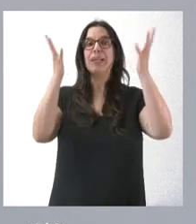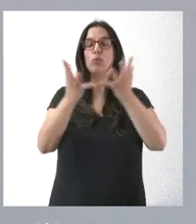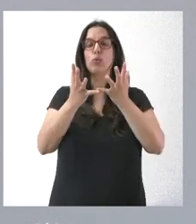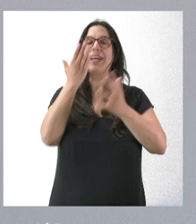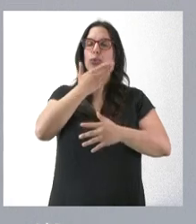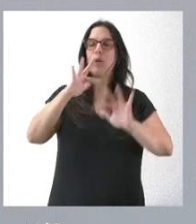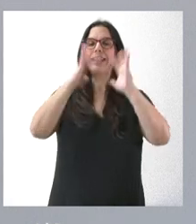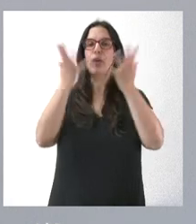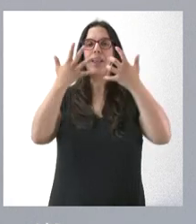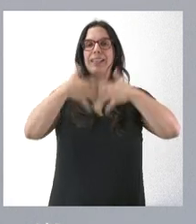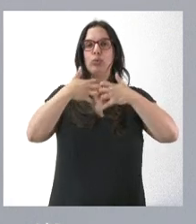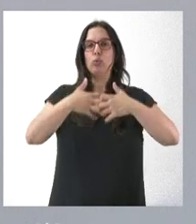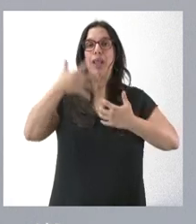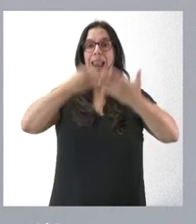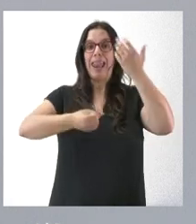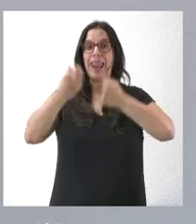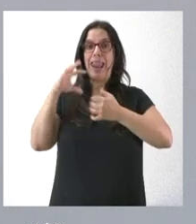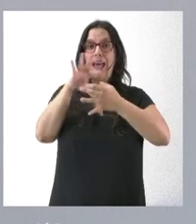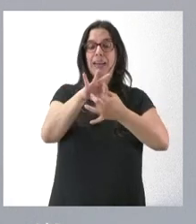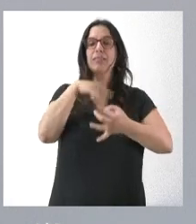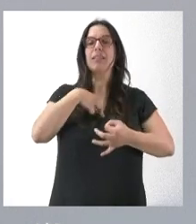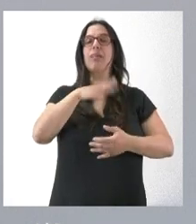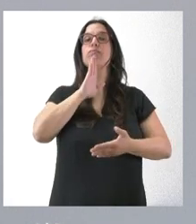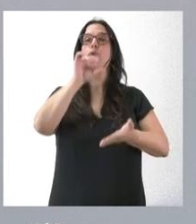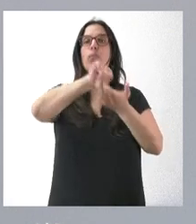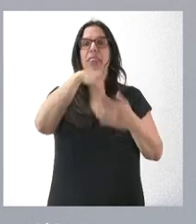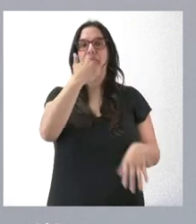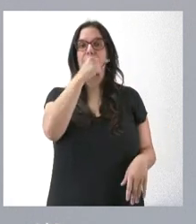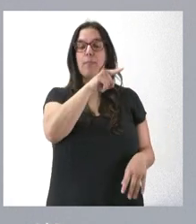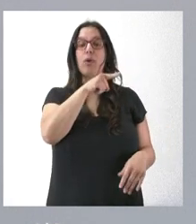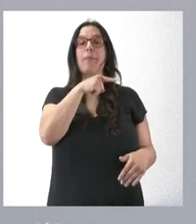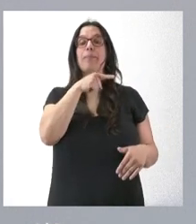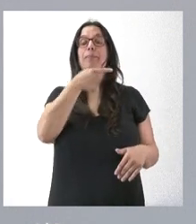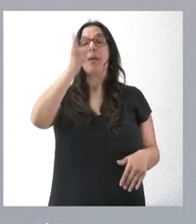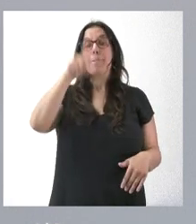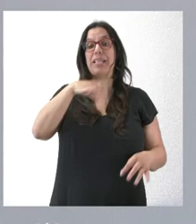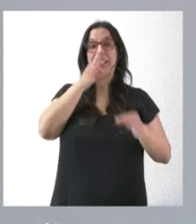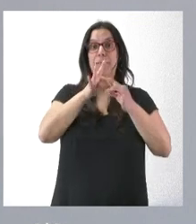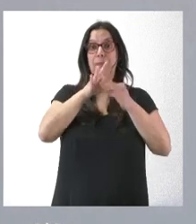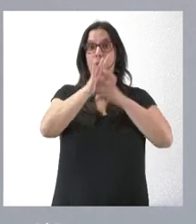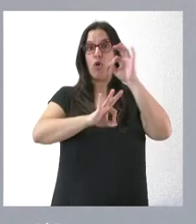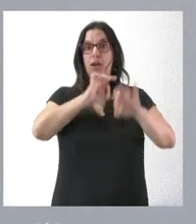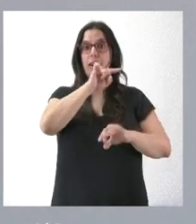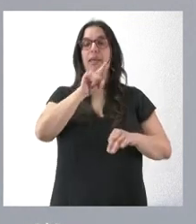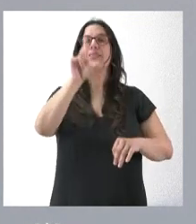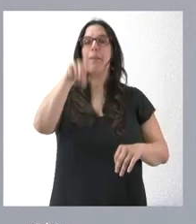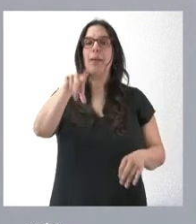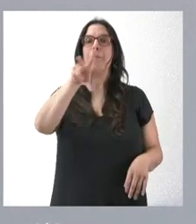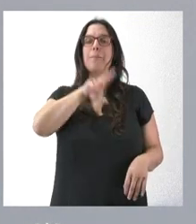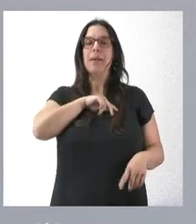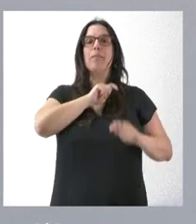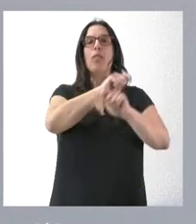de Industrias Lácteas y va a tener lugar en Zamora. Y durante su transcurso, en el mes de septiembre, se incluye la entrega de los Premios Cincho